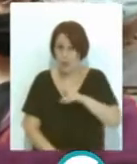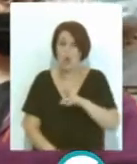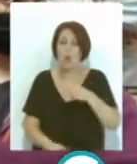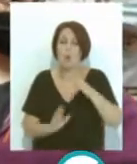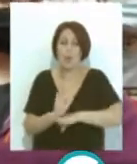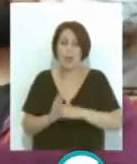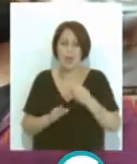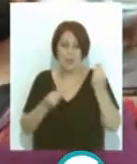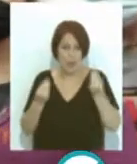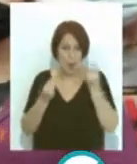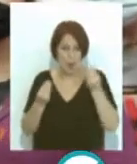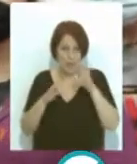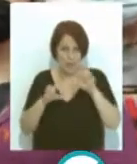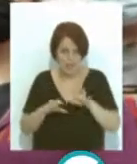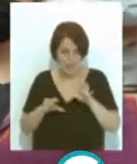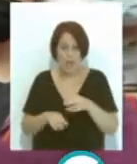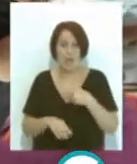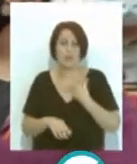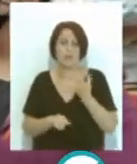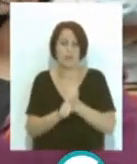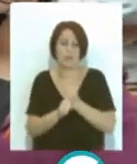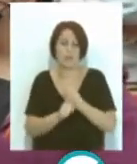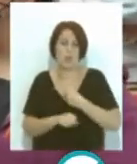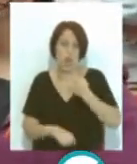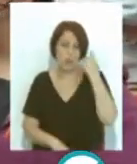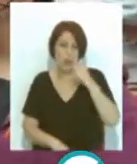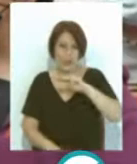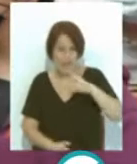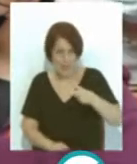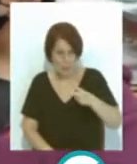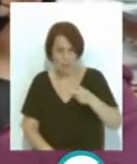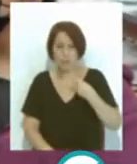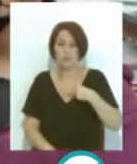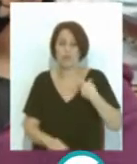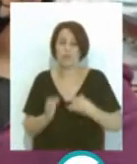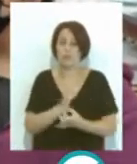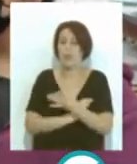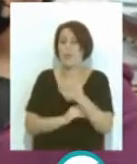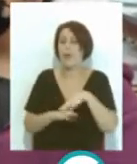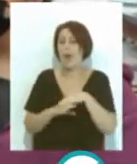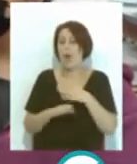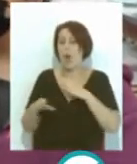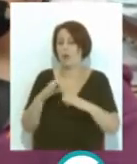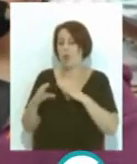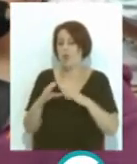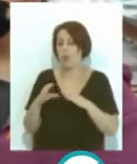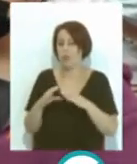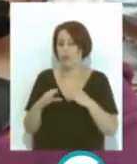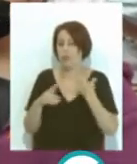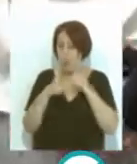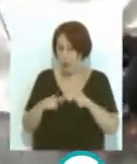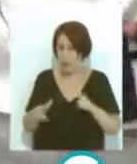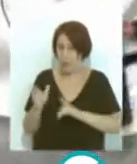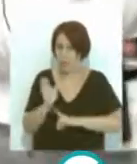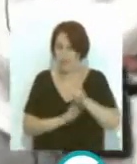mejora de aprendizaje y rendimiento de los alumnos de terceros y surgió para potenciar un poco la comunicación lingüística